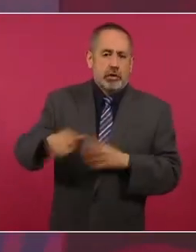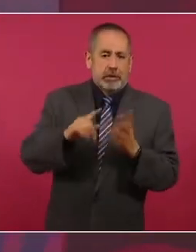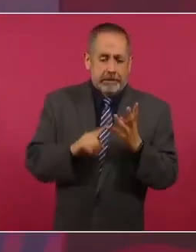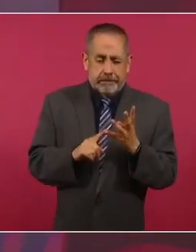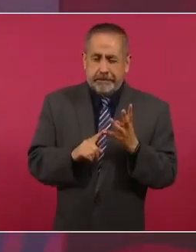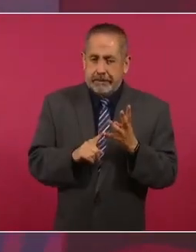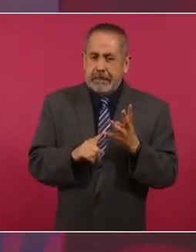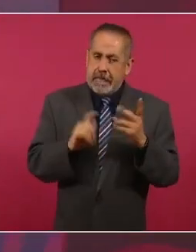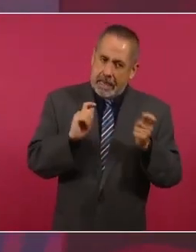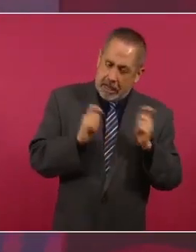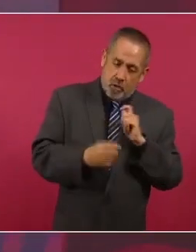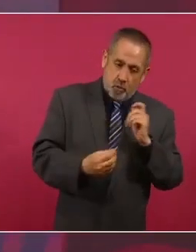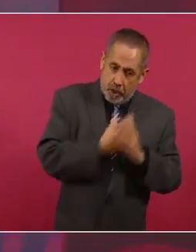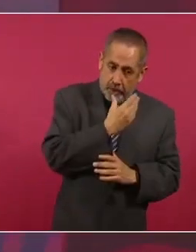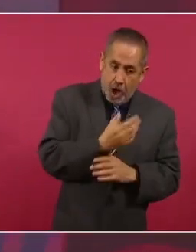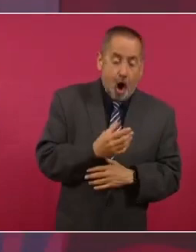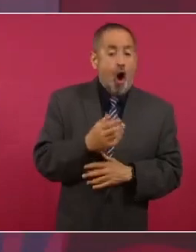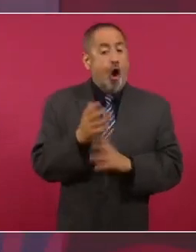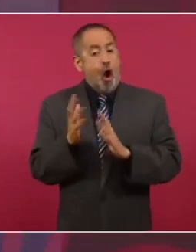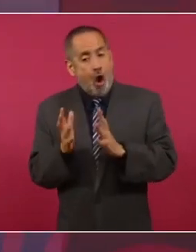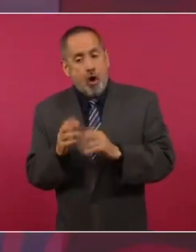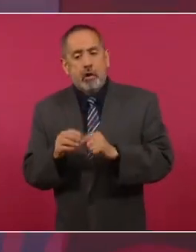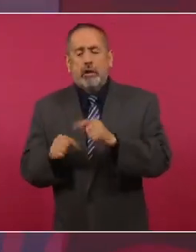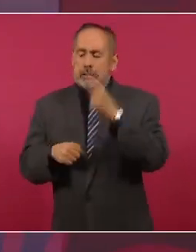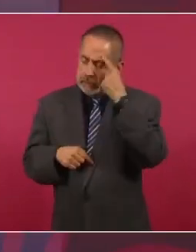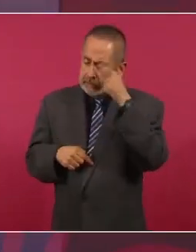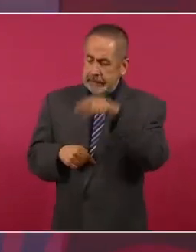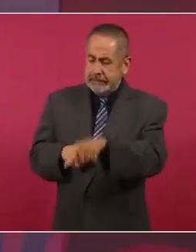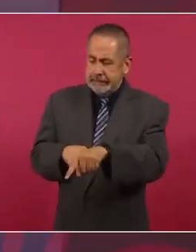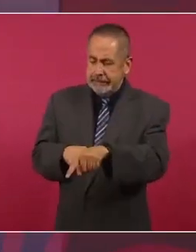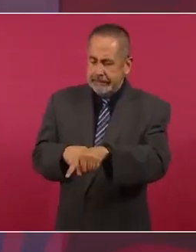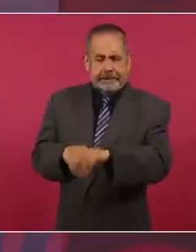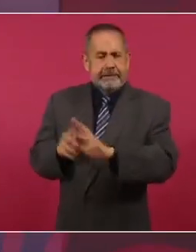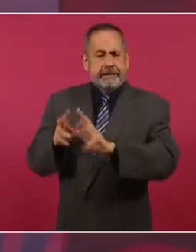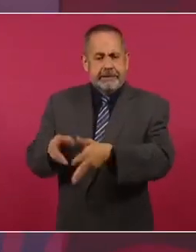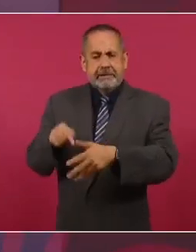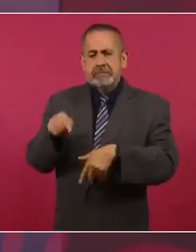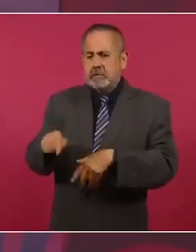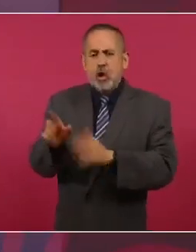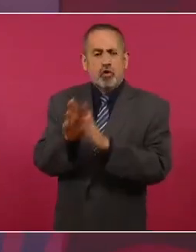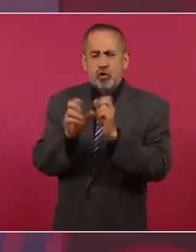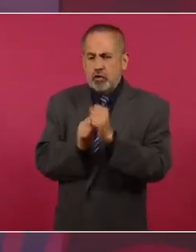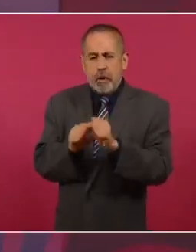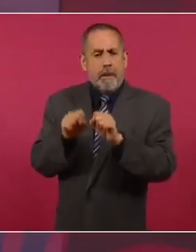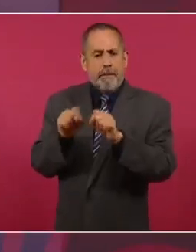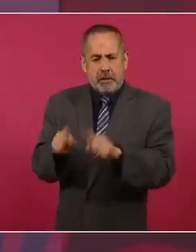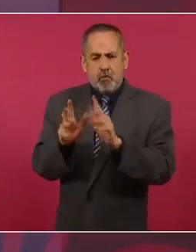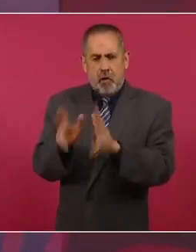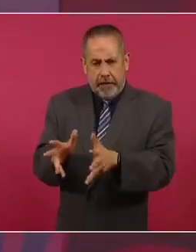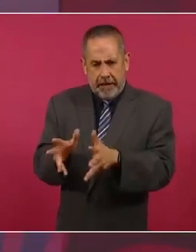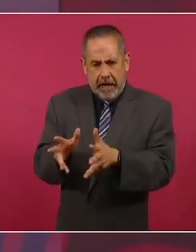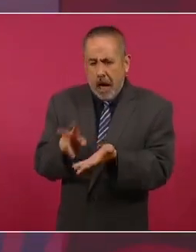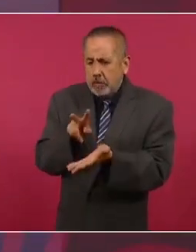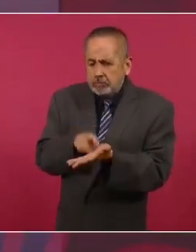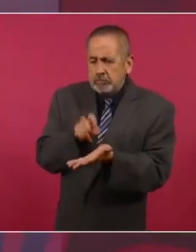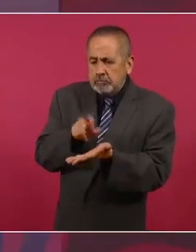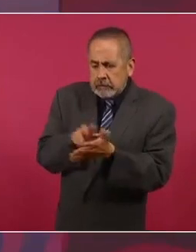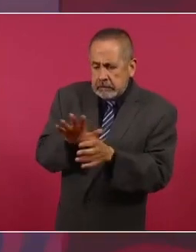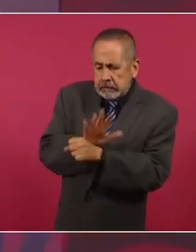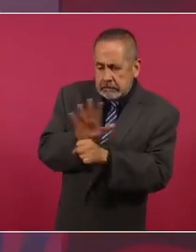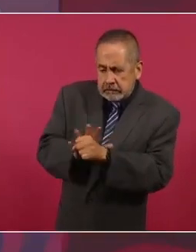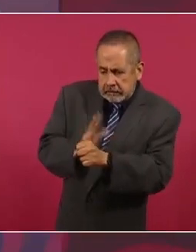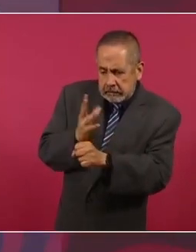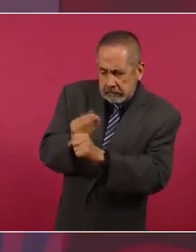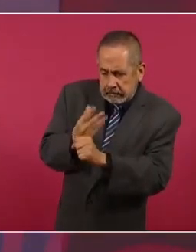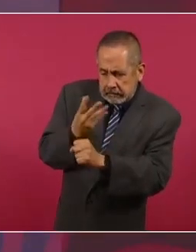decidir llevar a cabo reformas a la constitución vigente.